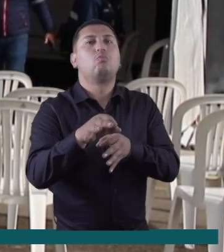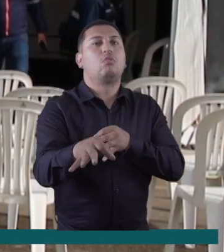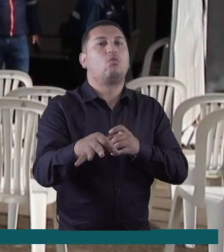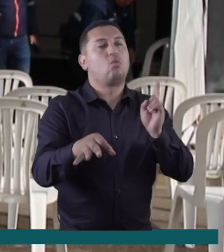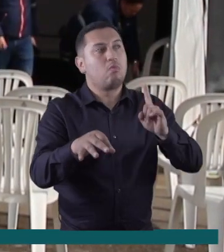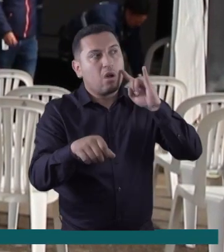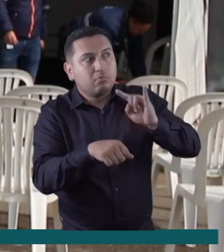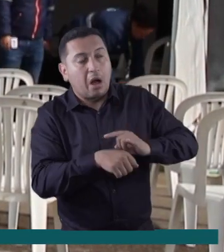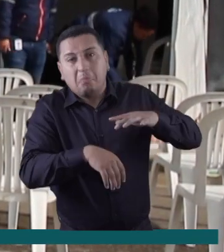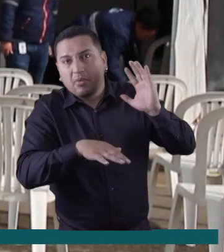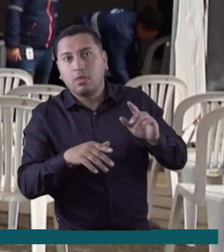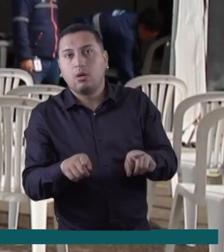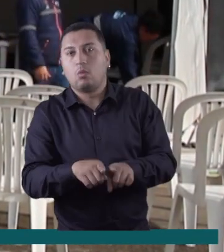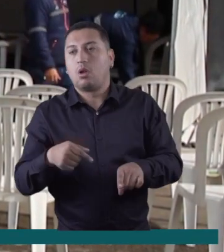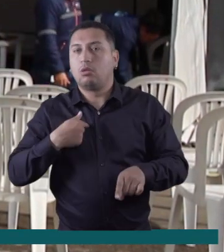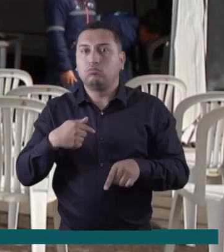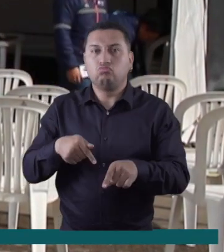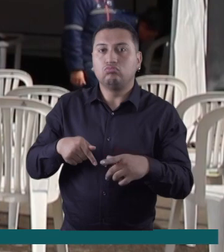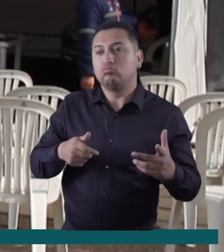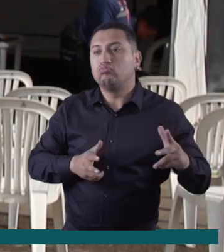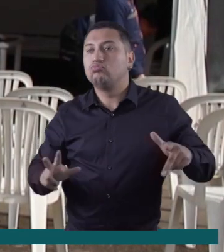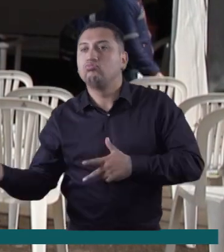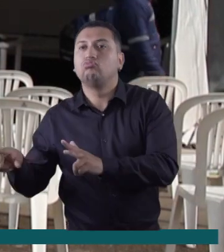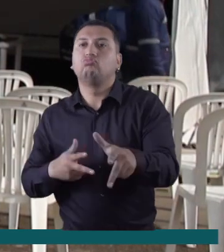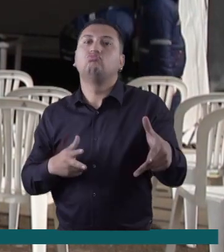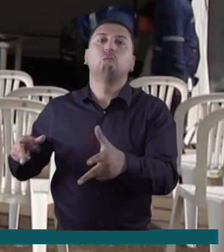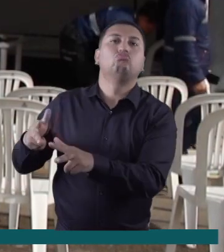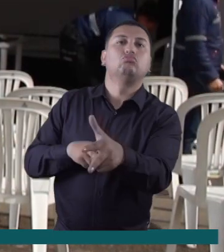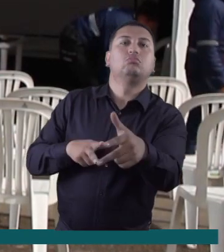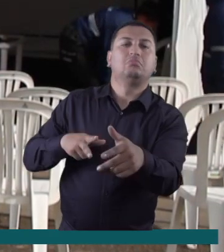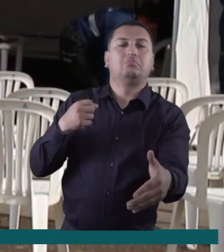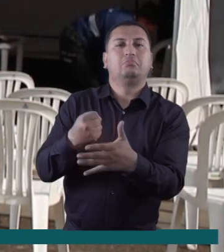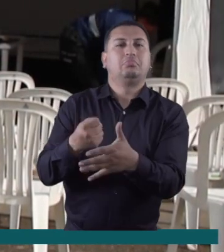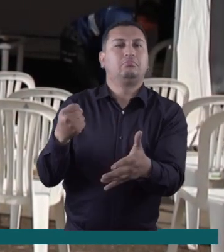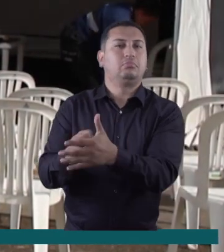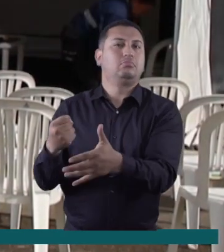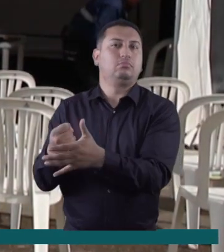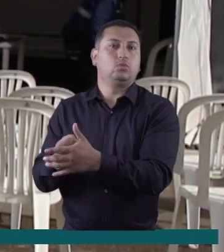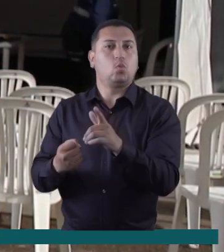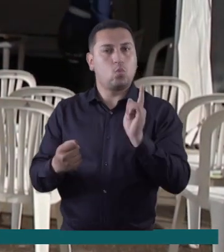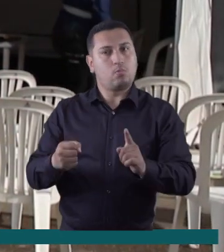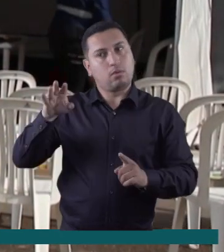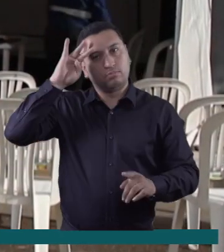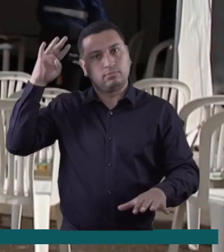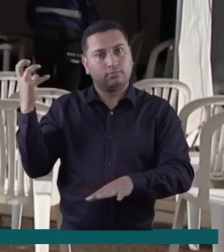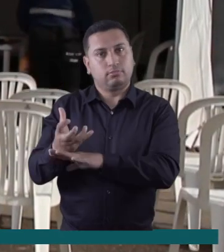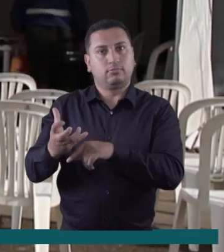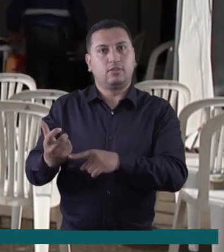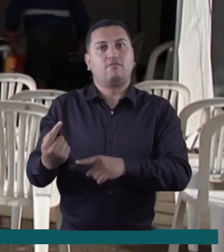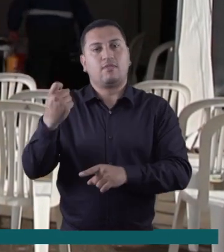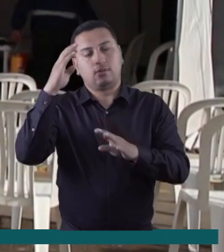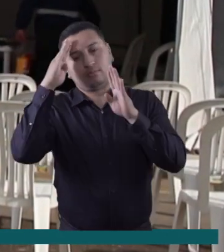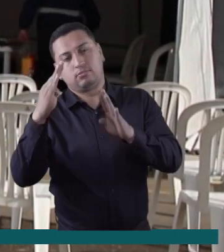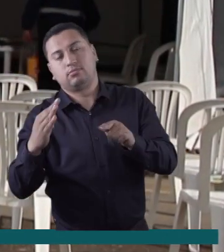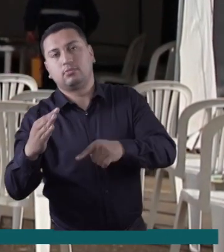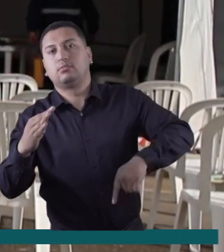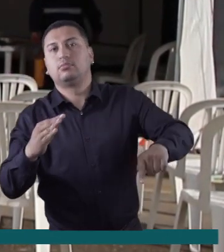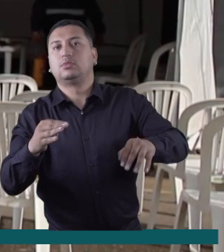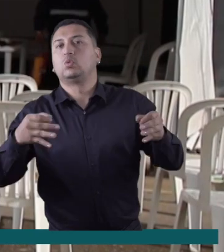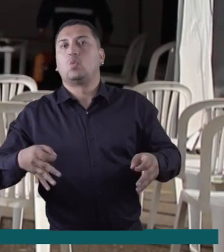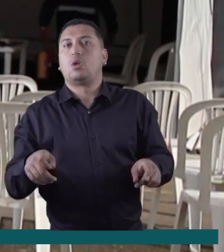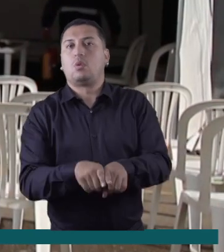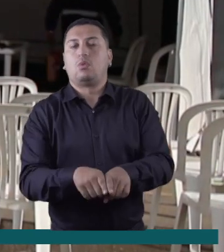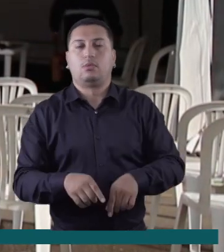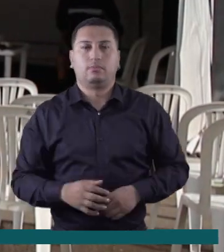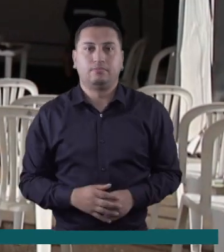Los municipios, por la falta de seguridad vial, por la falta de personas